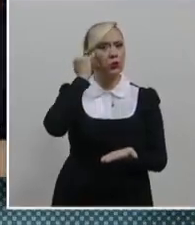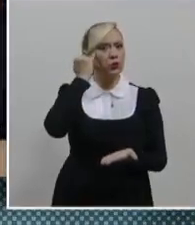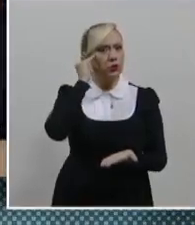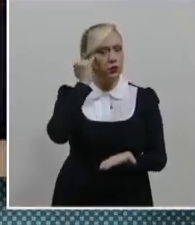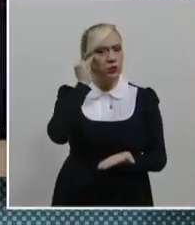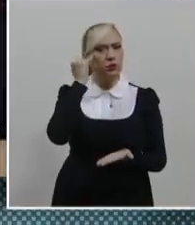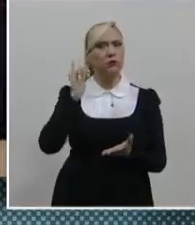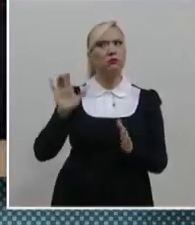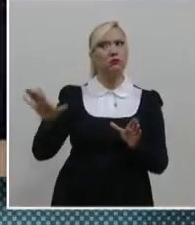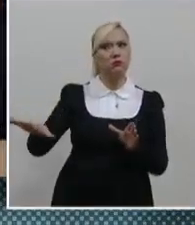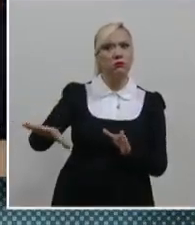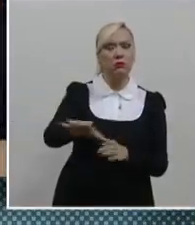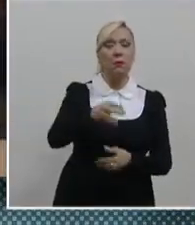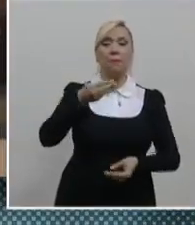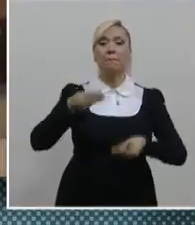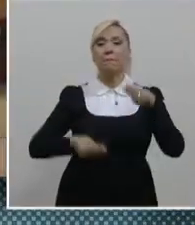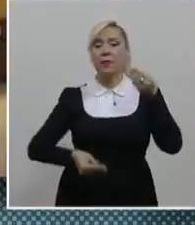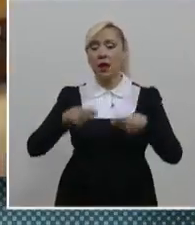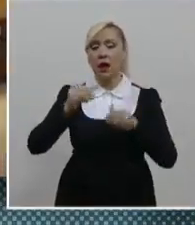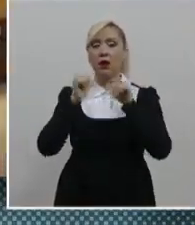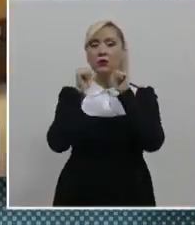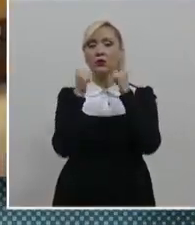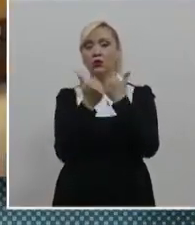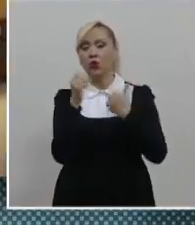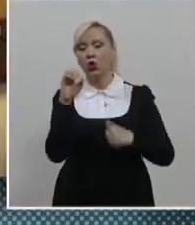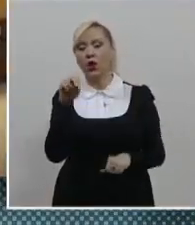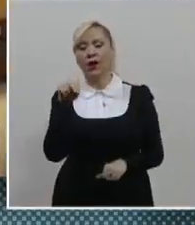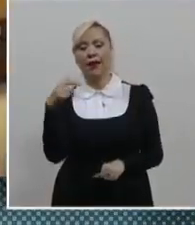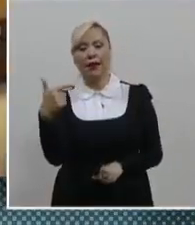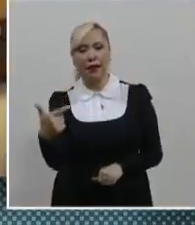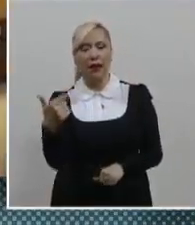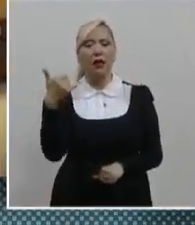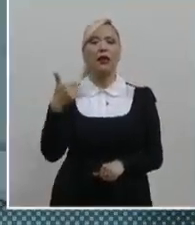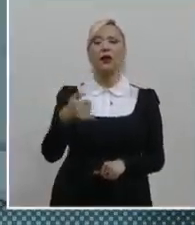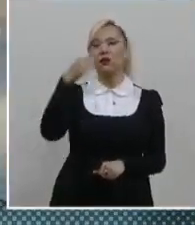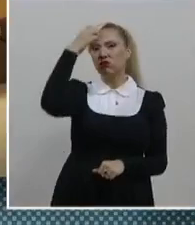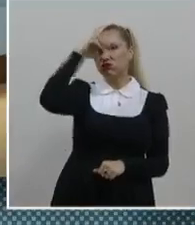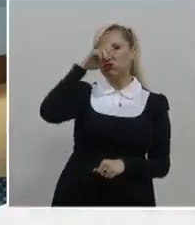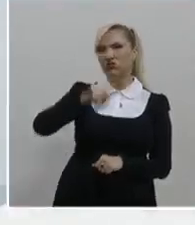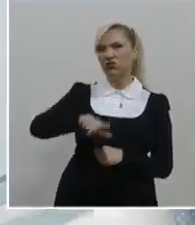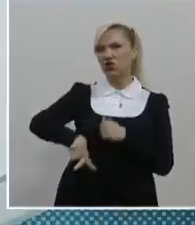participan magistrados, ONGs y especialistas del derecho de 12 países.